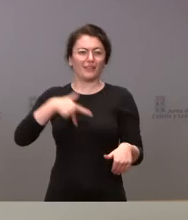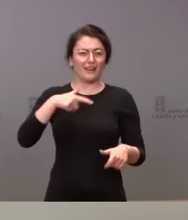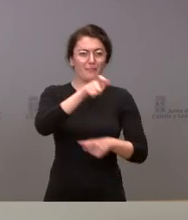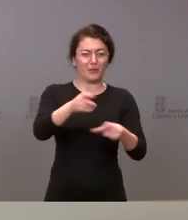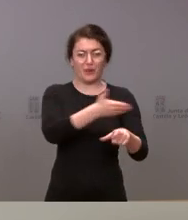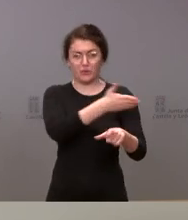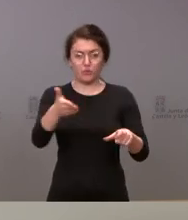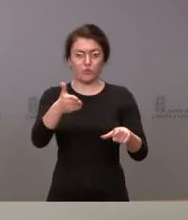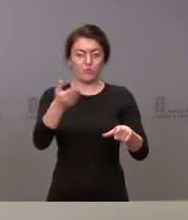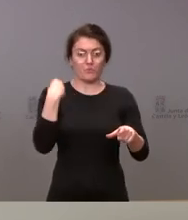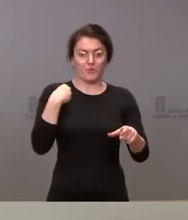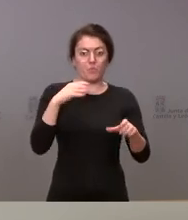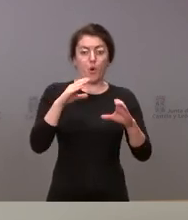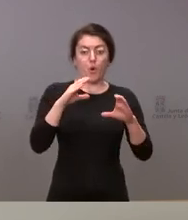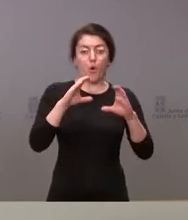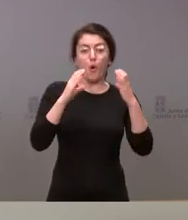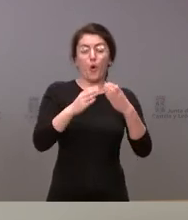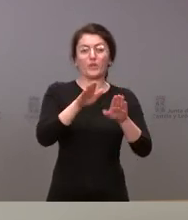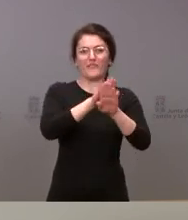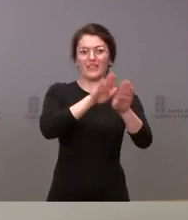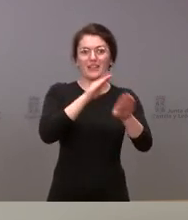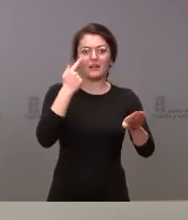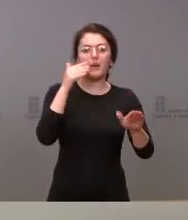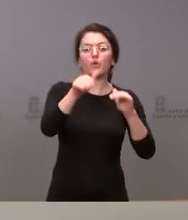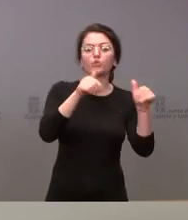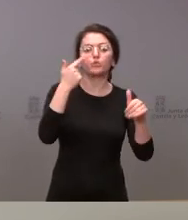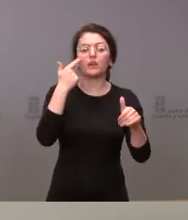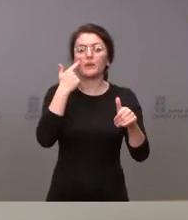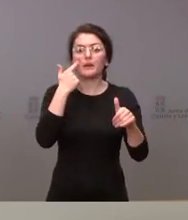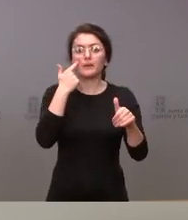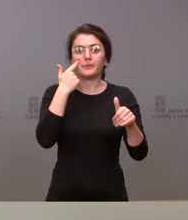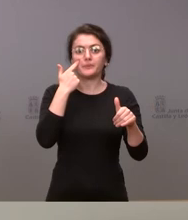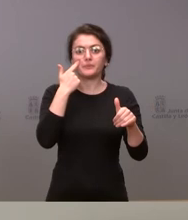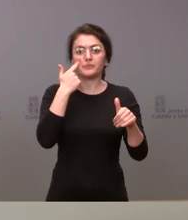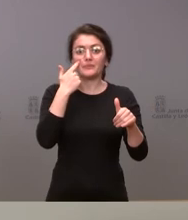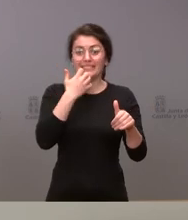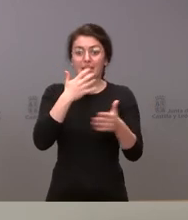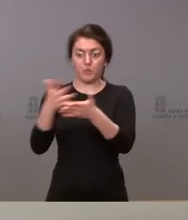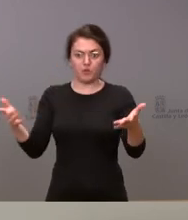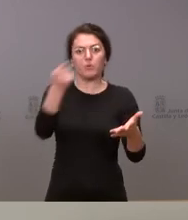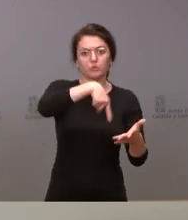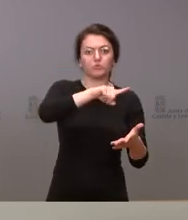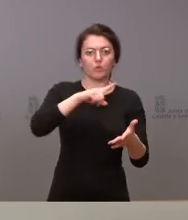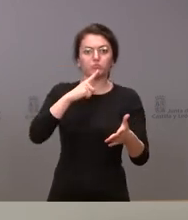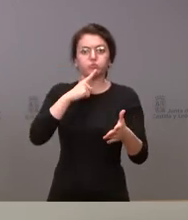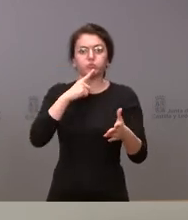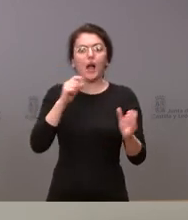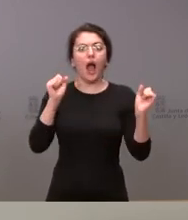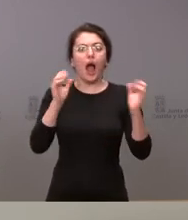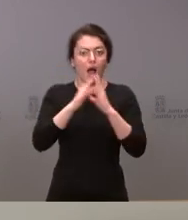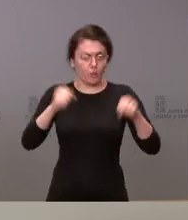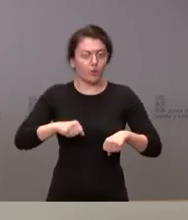esas juntas vecinales el hecho de favorecer esa ampliación la consulta fue favorable eso significa que no solamente es que están llegando empresas